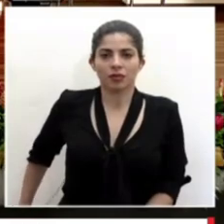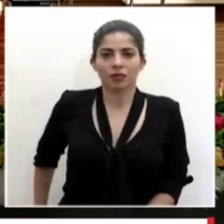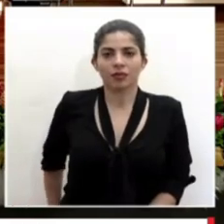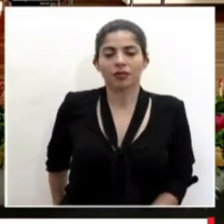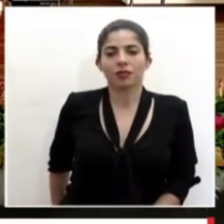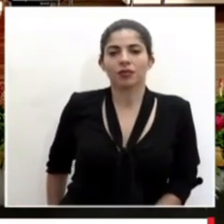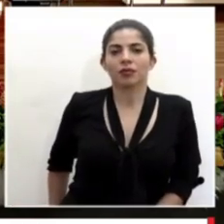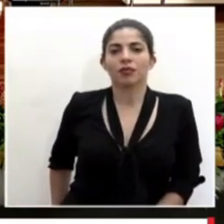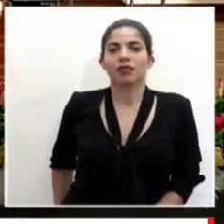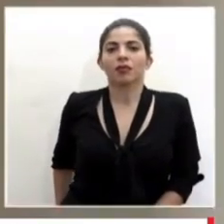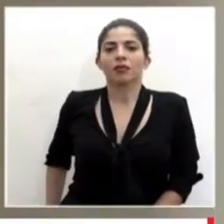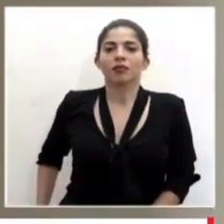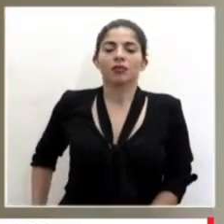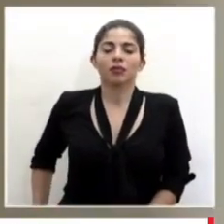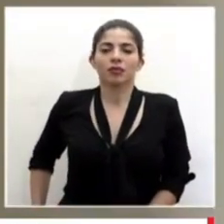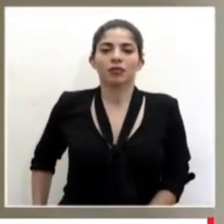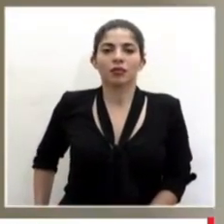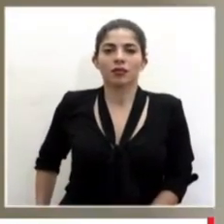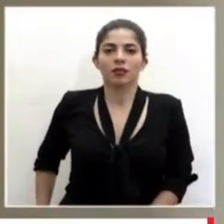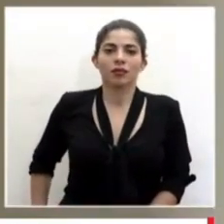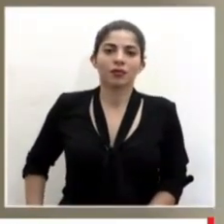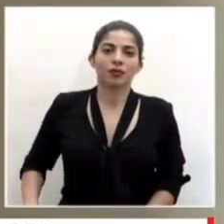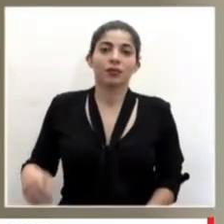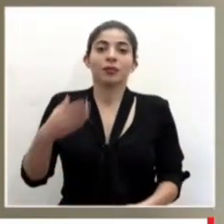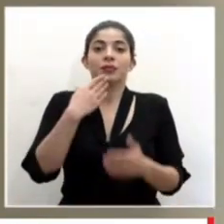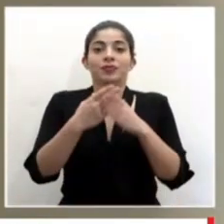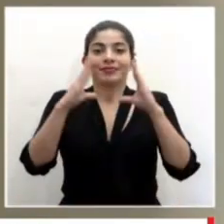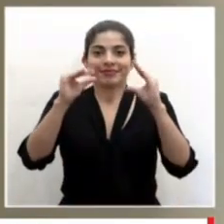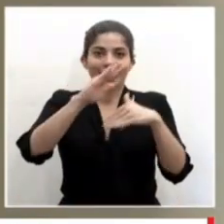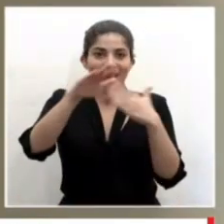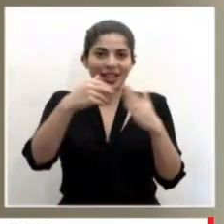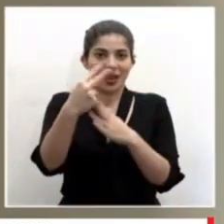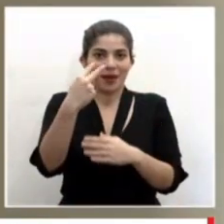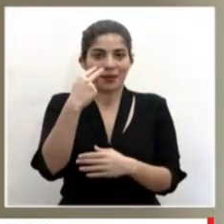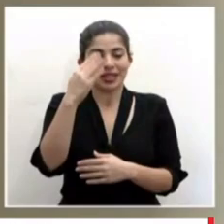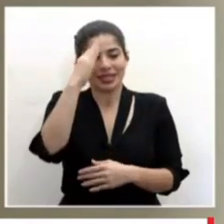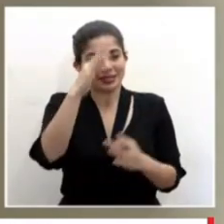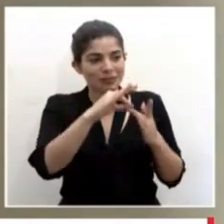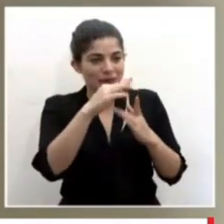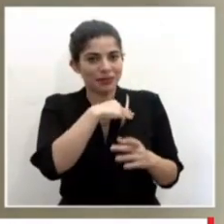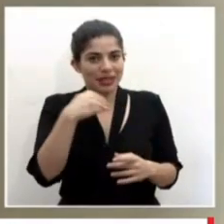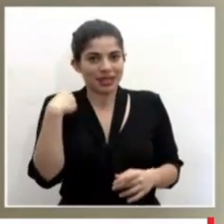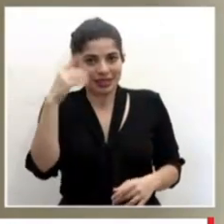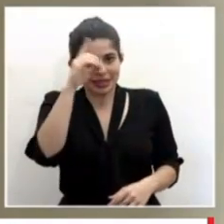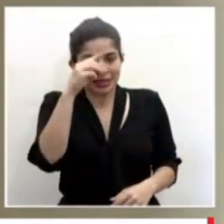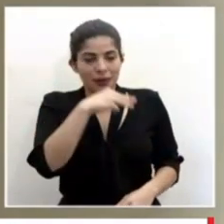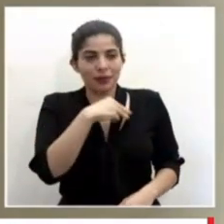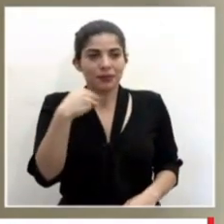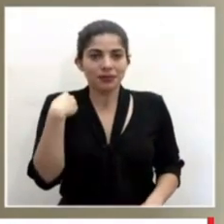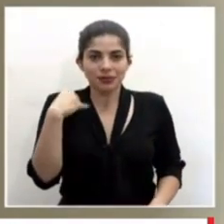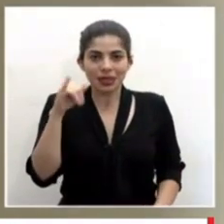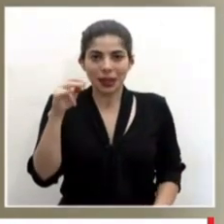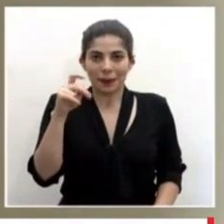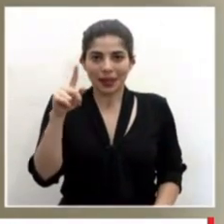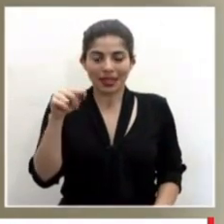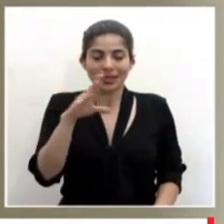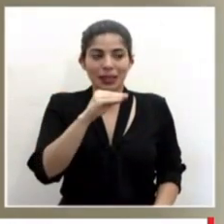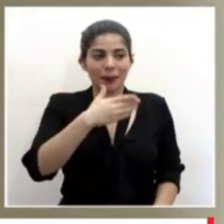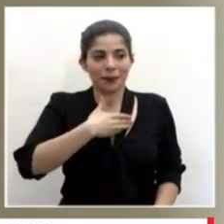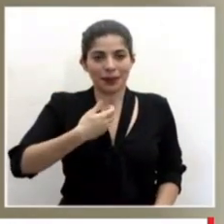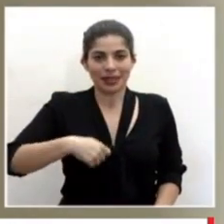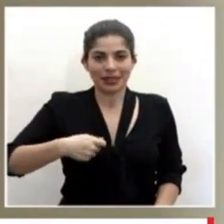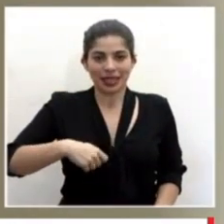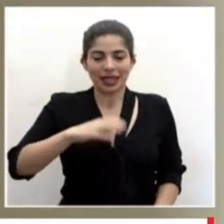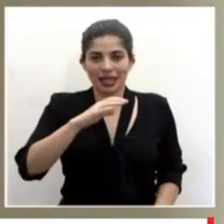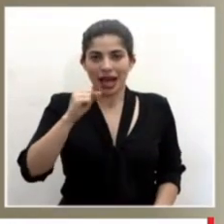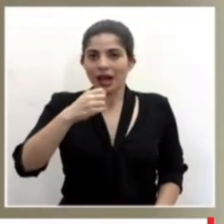Buenas tardes a todos los que nos siguen. Por supuesto, un saludo especial al ministro Salas, a la ministra Jiménez y al presidente ejecutivo de la Caja, don Ramón